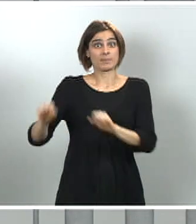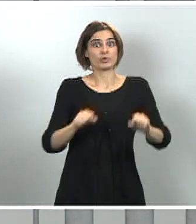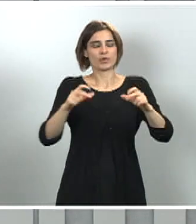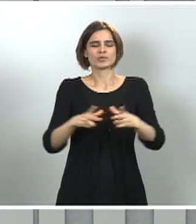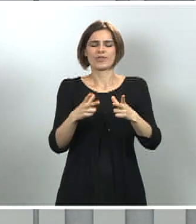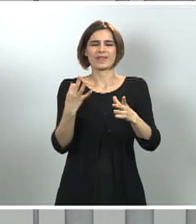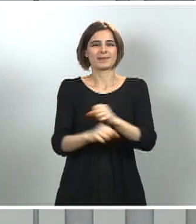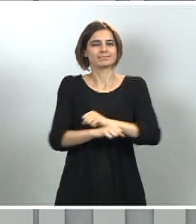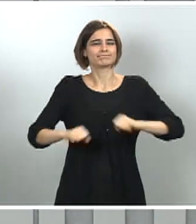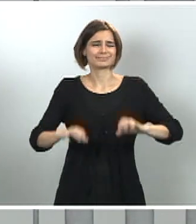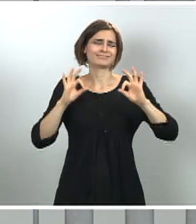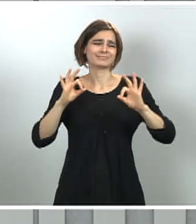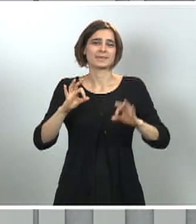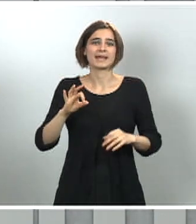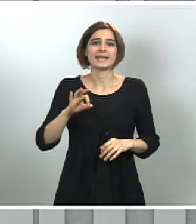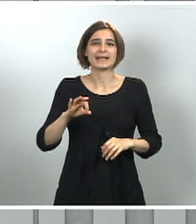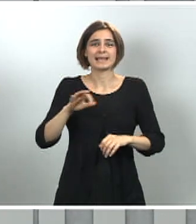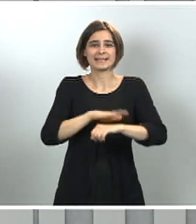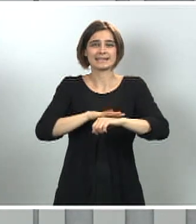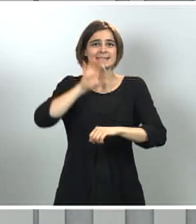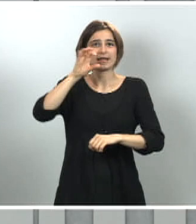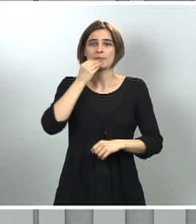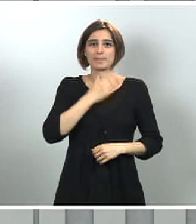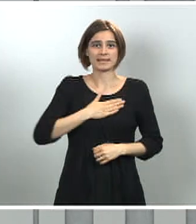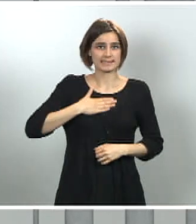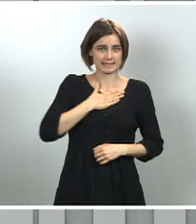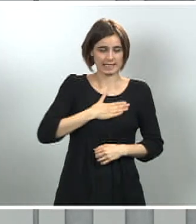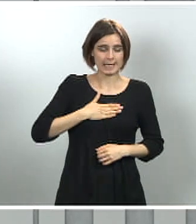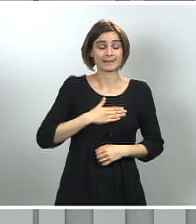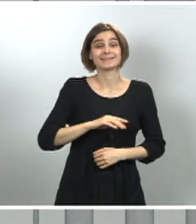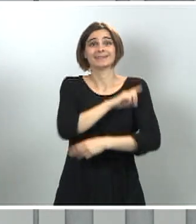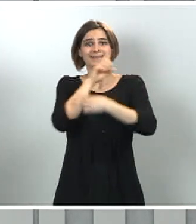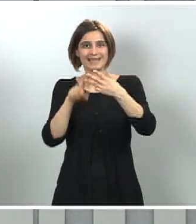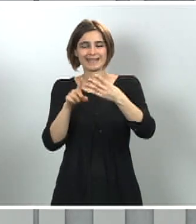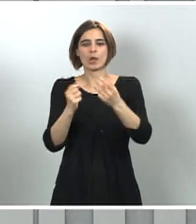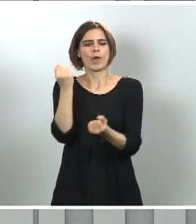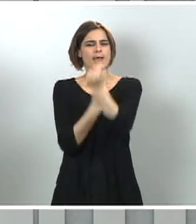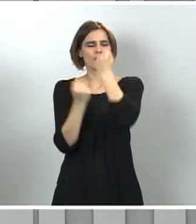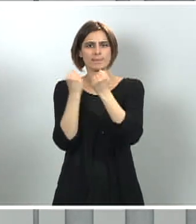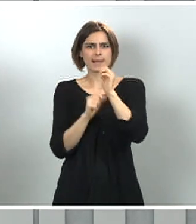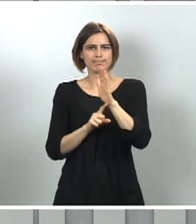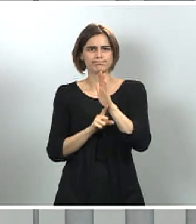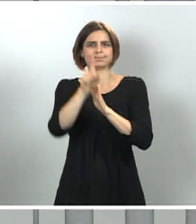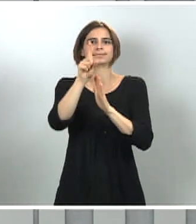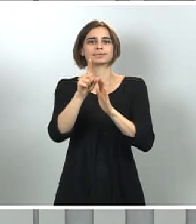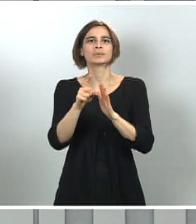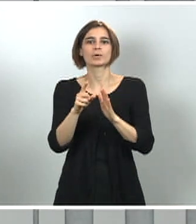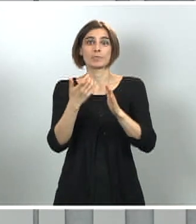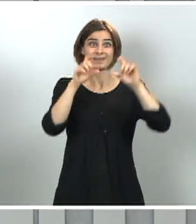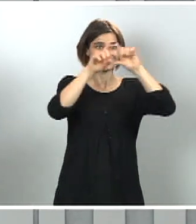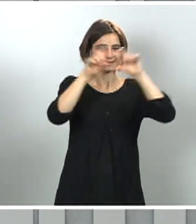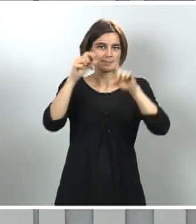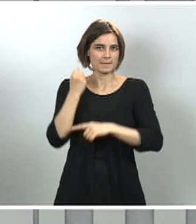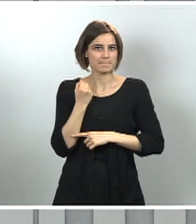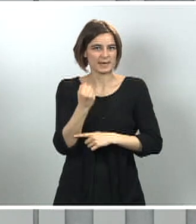del bienestar. En tercer lugar, la reactivación de la economía, apoyando al tejido productivo, a los sectores que más están